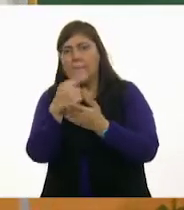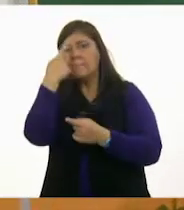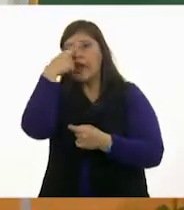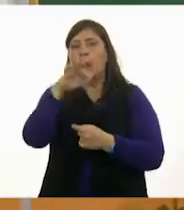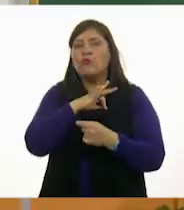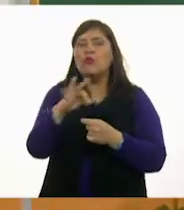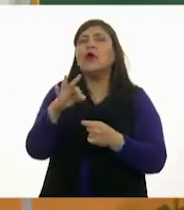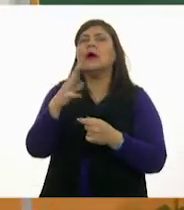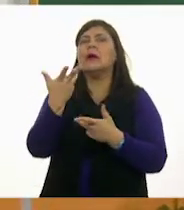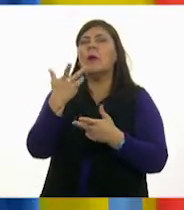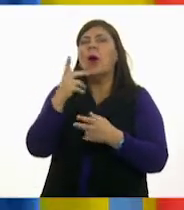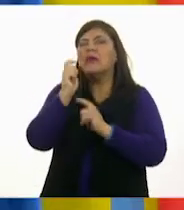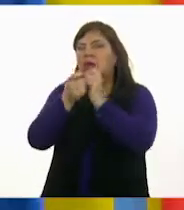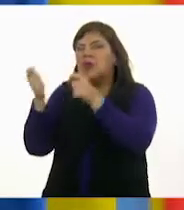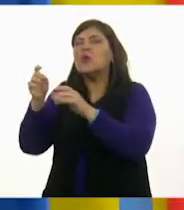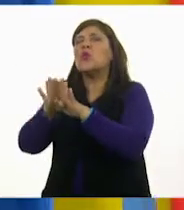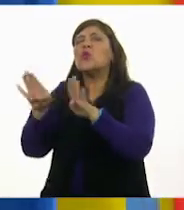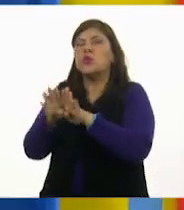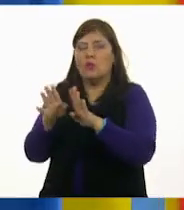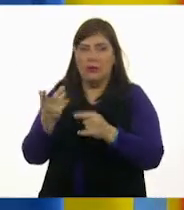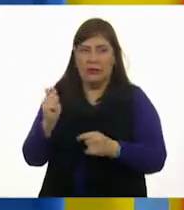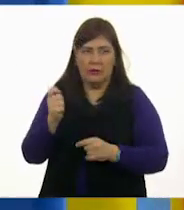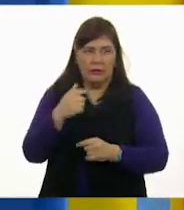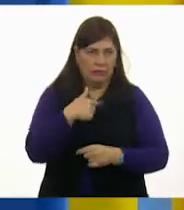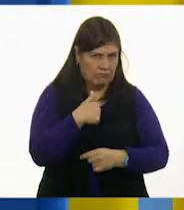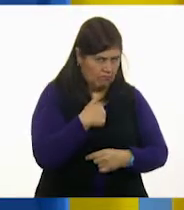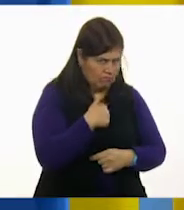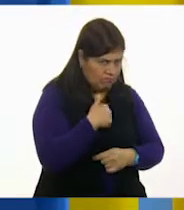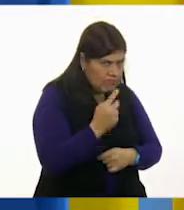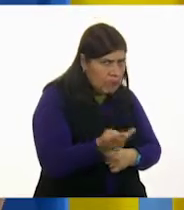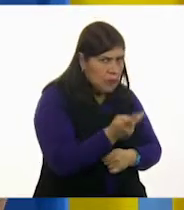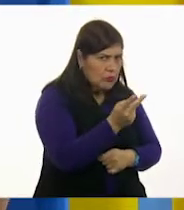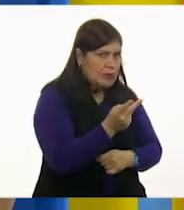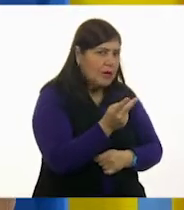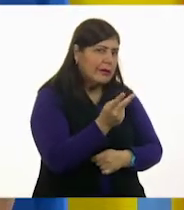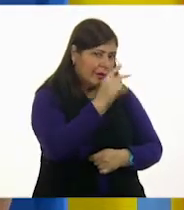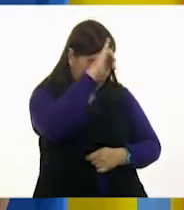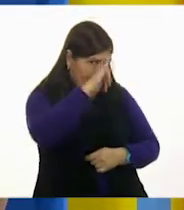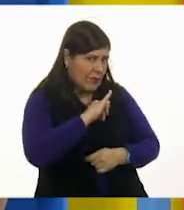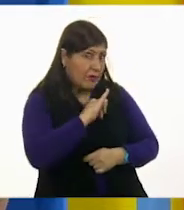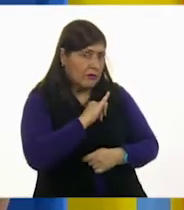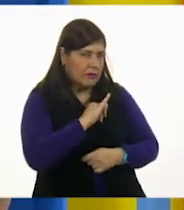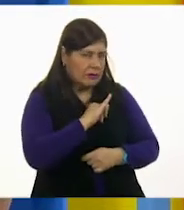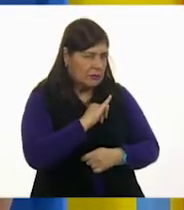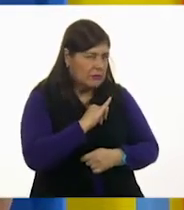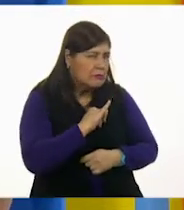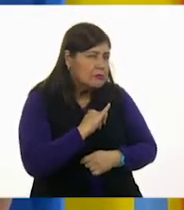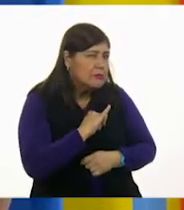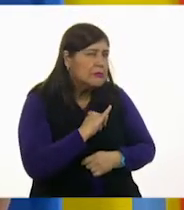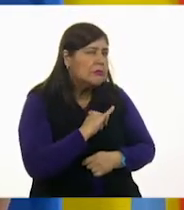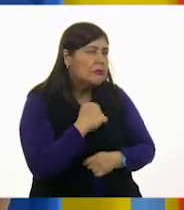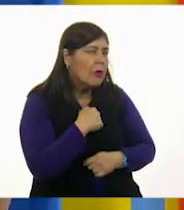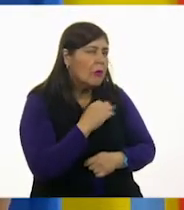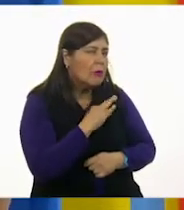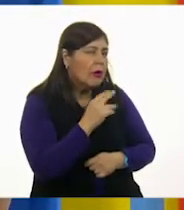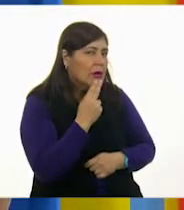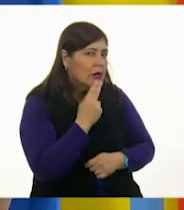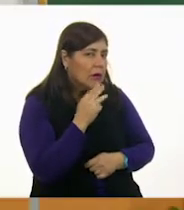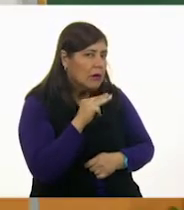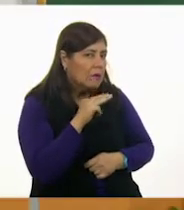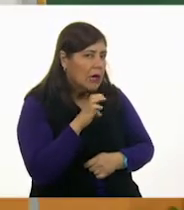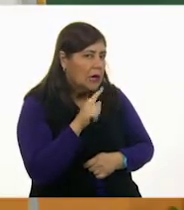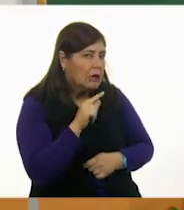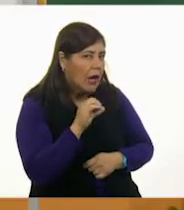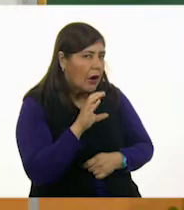cuestiones. Pero tengo una pregunta, gente. adelante. Fefebont. Dime. ¿Puedo hacer uso de la metacognición?